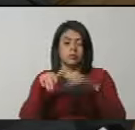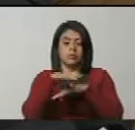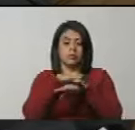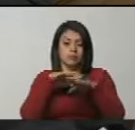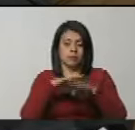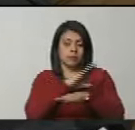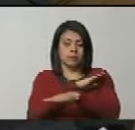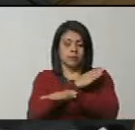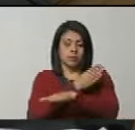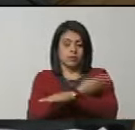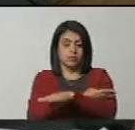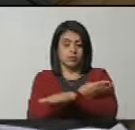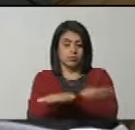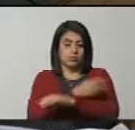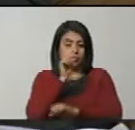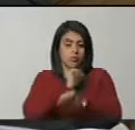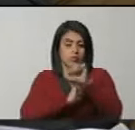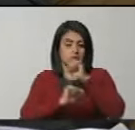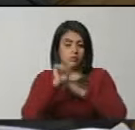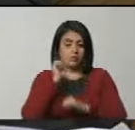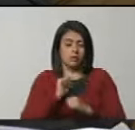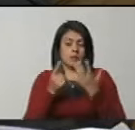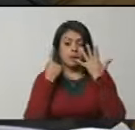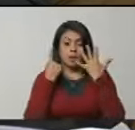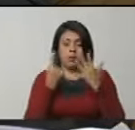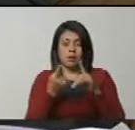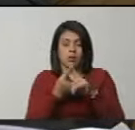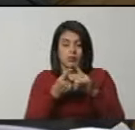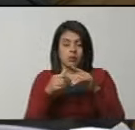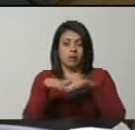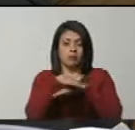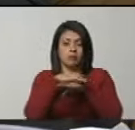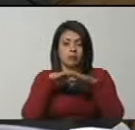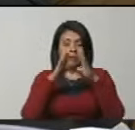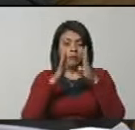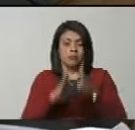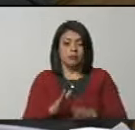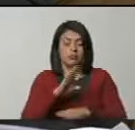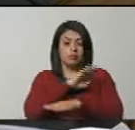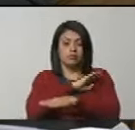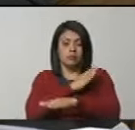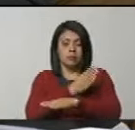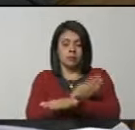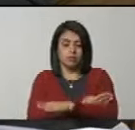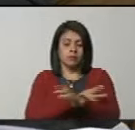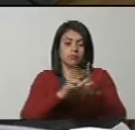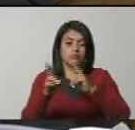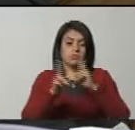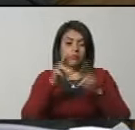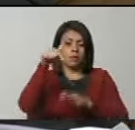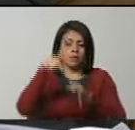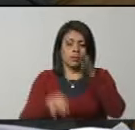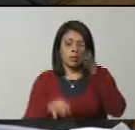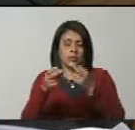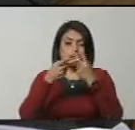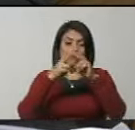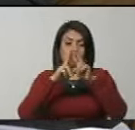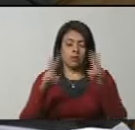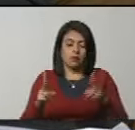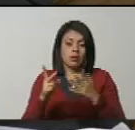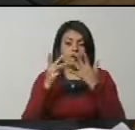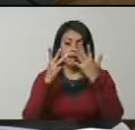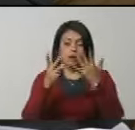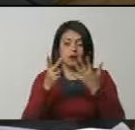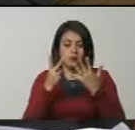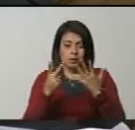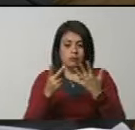ministro del Poder Popular para la Defensa. Seis, la ministra o ministro del Poder Popular para Relaciones Interiores, Justicia y